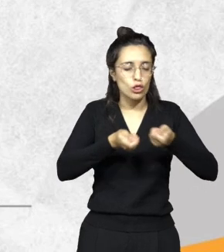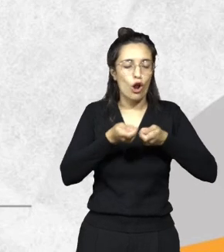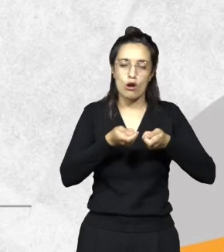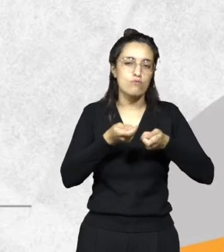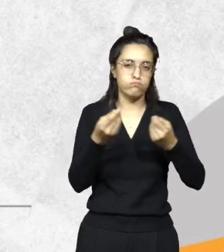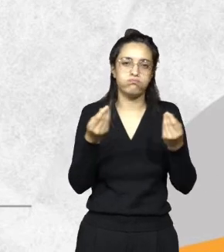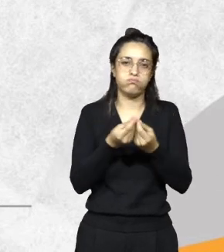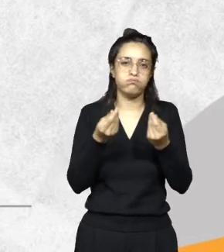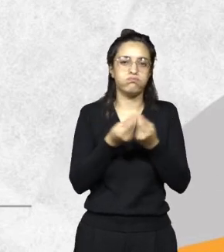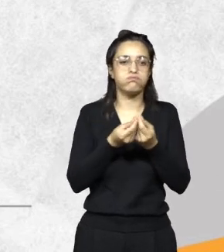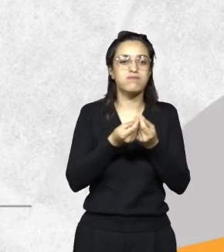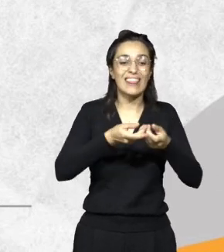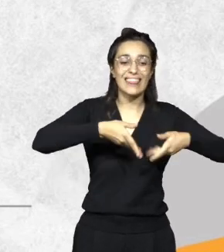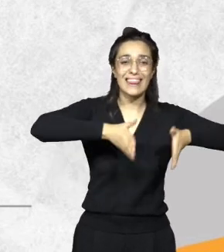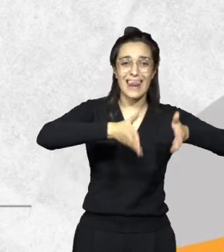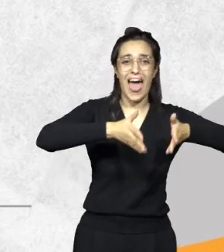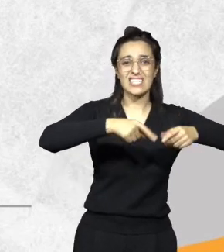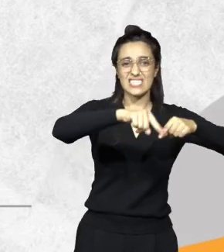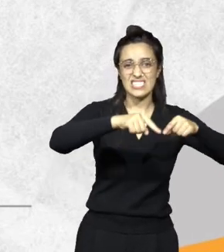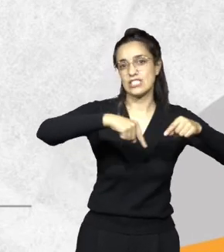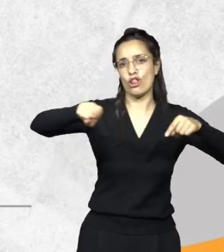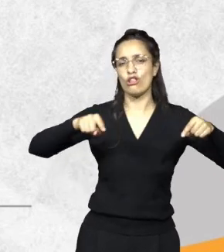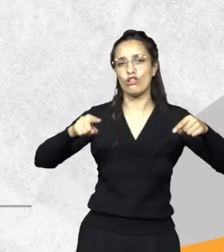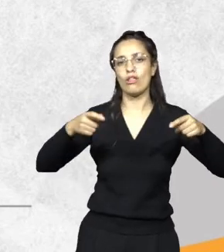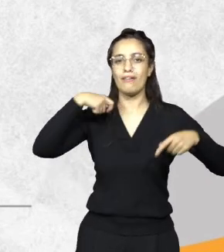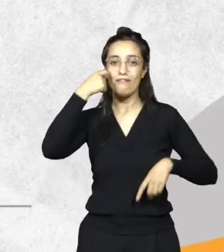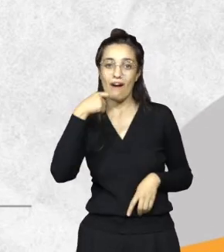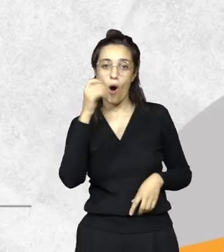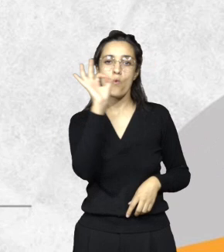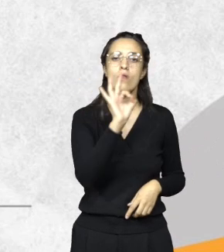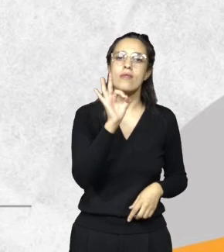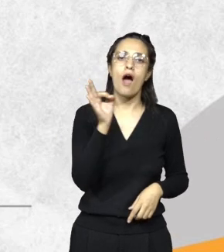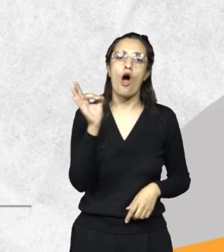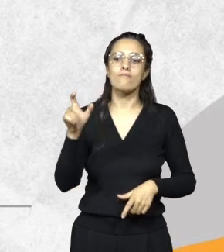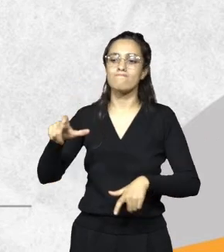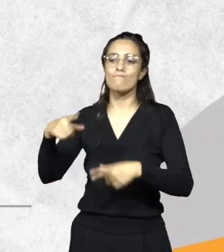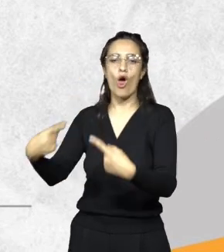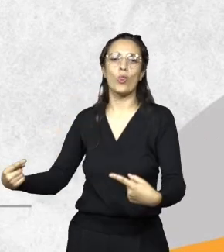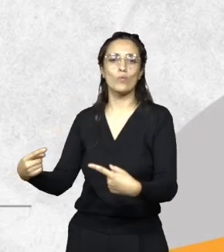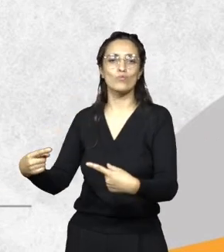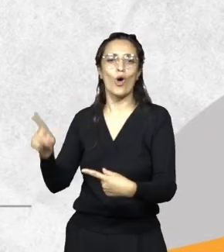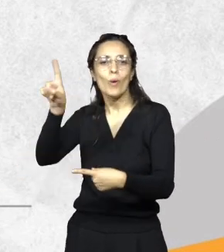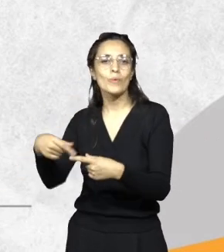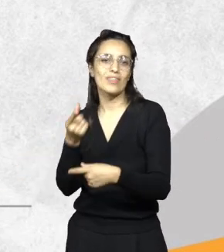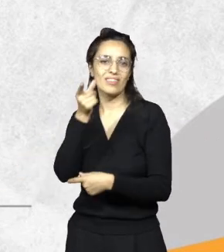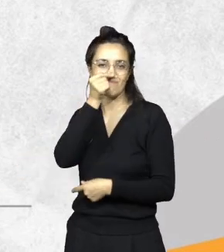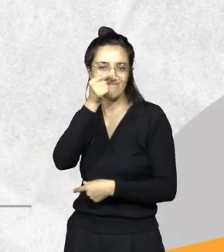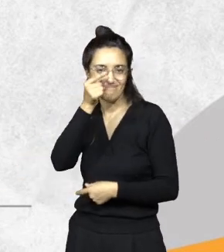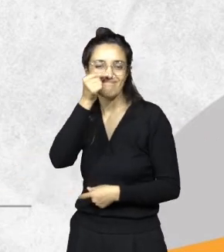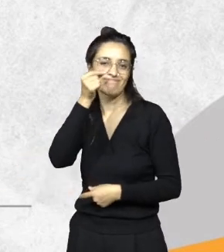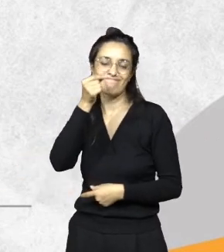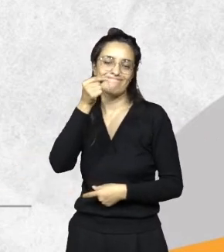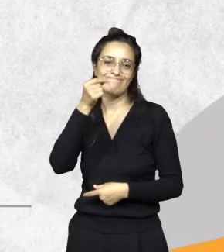tránsito de fauna o de productos o subproductos forestales, o lo que sea que transite por el territorio de la provincia, tenemos una